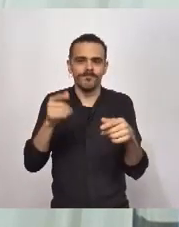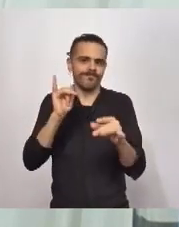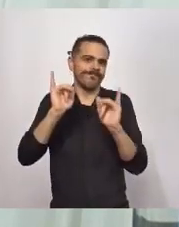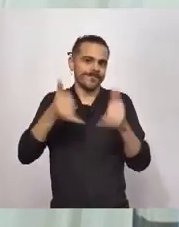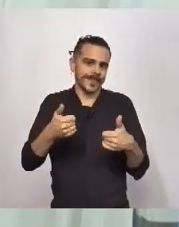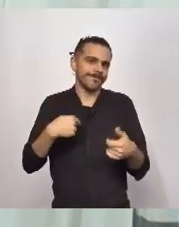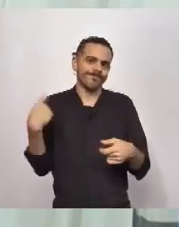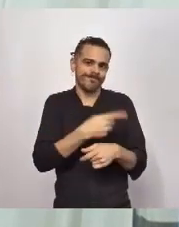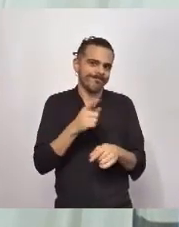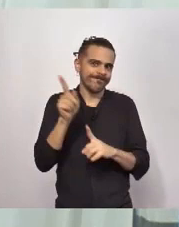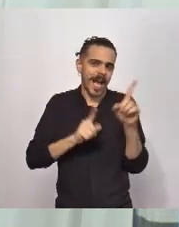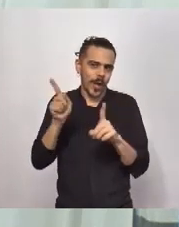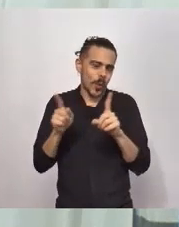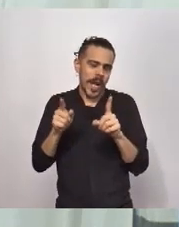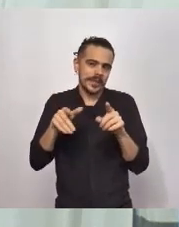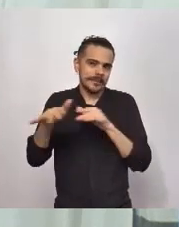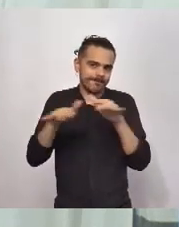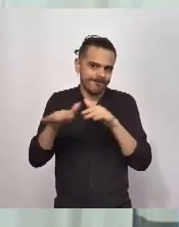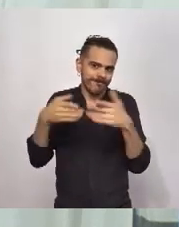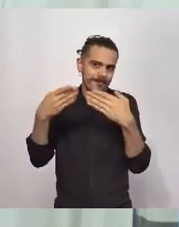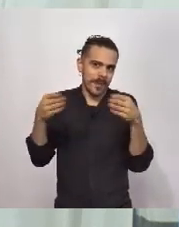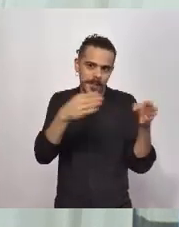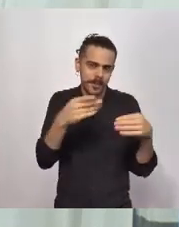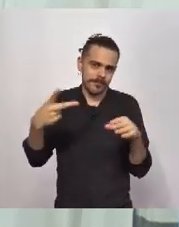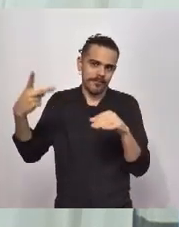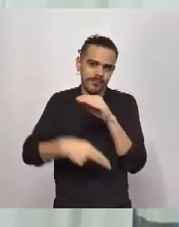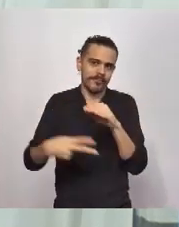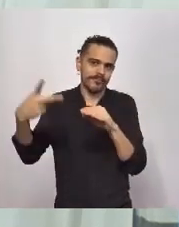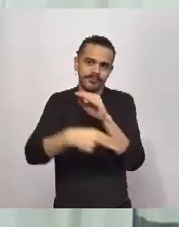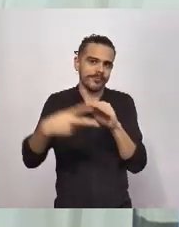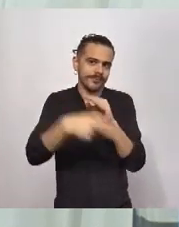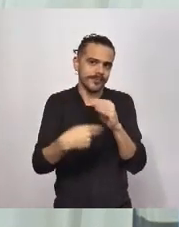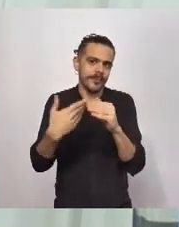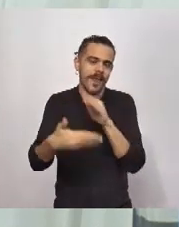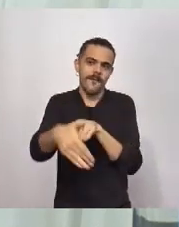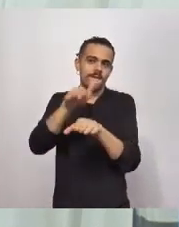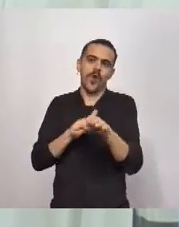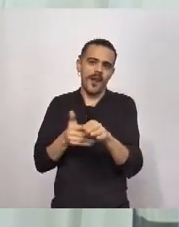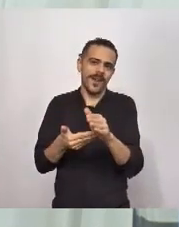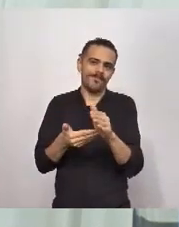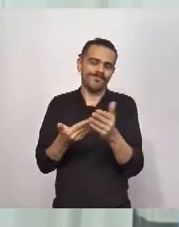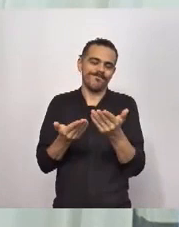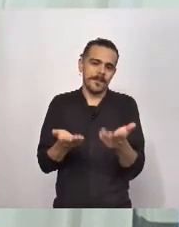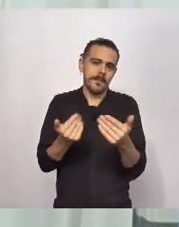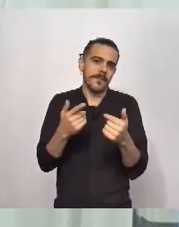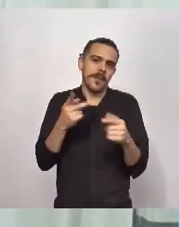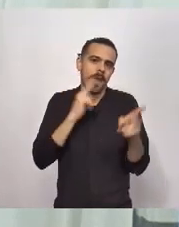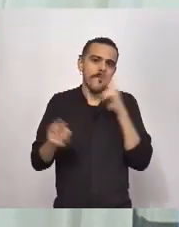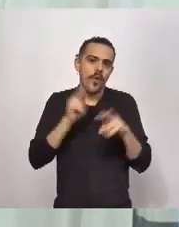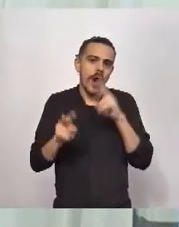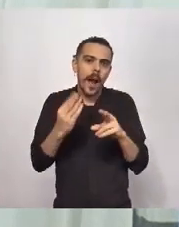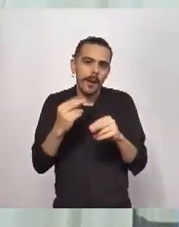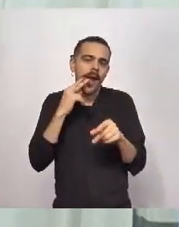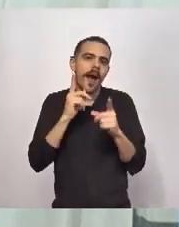de ir cortando algunas de las actividades que se han abierto para ir otra vez volviendo para atrás y haciendo que la curva siga